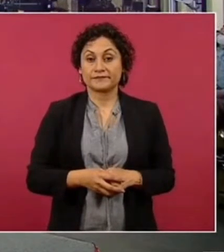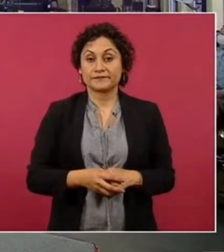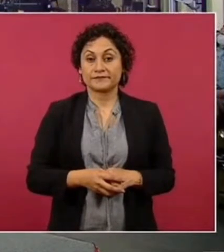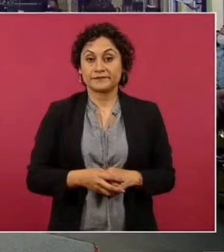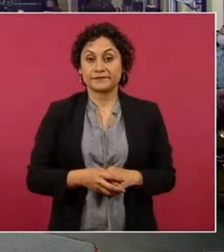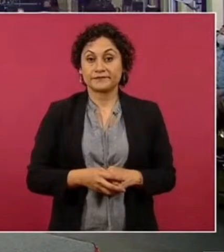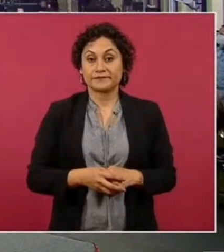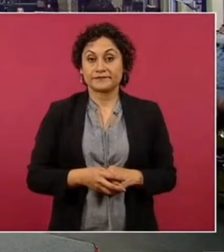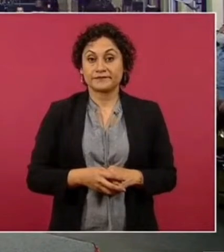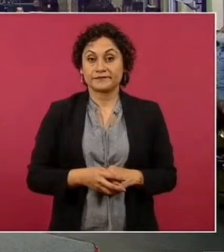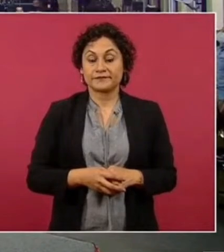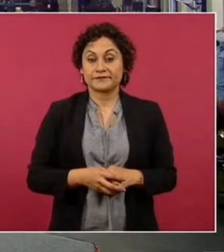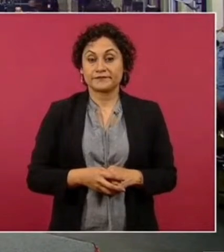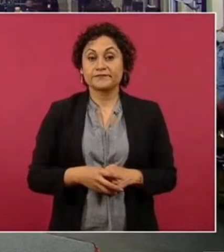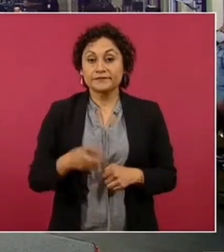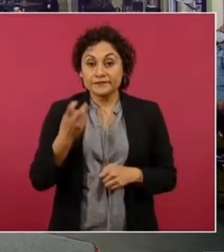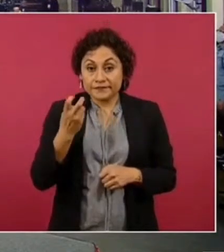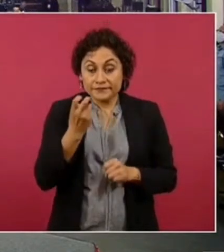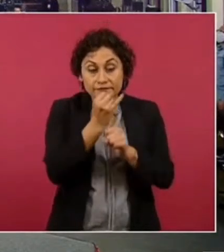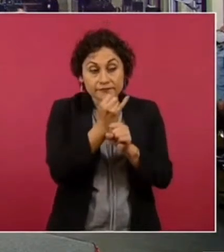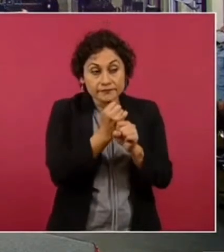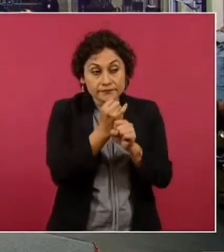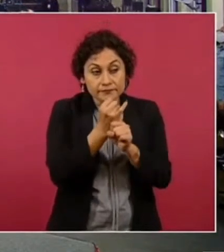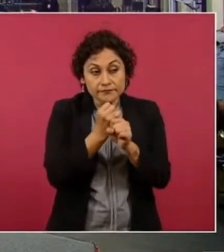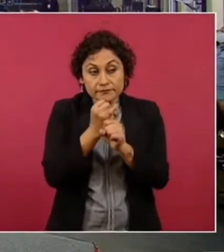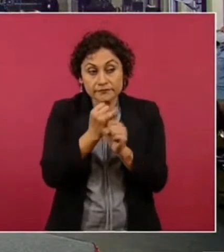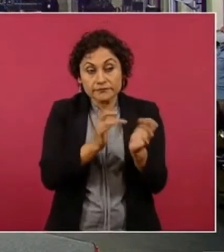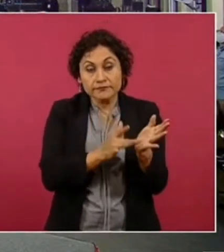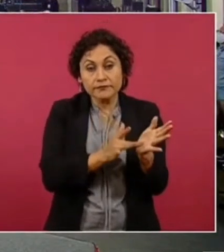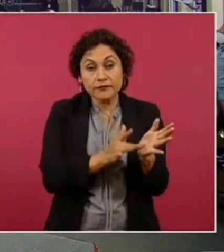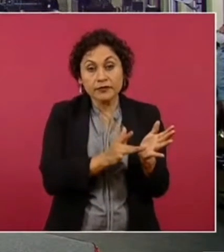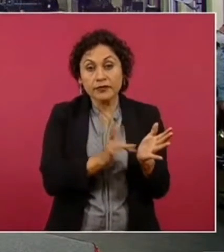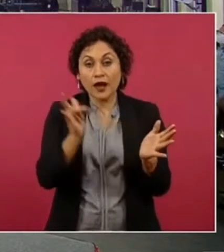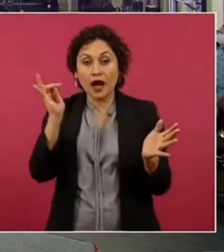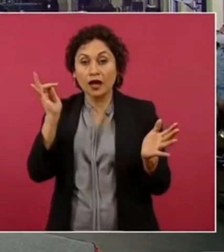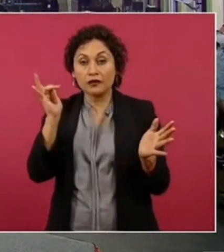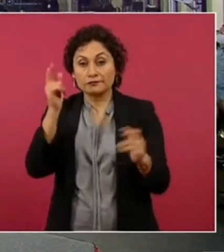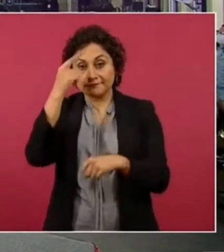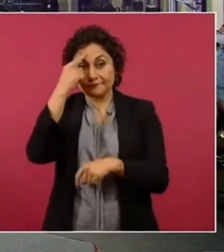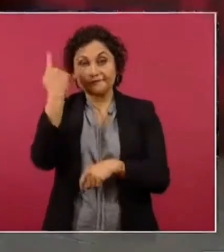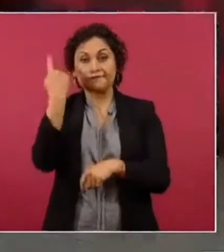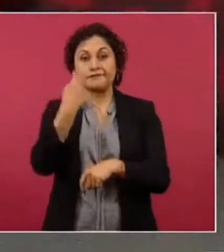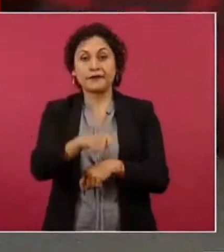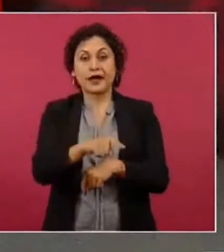para ganar votos